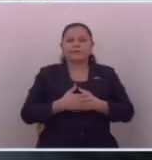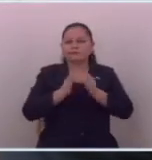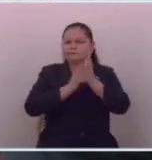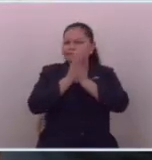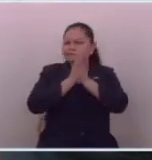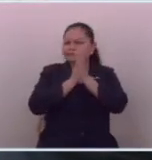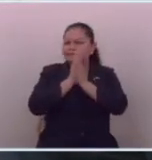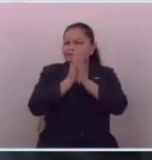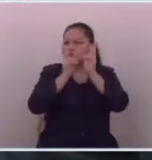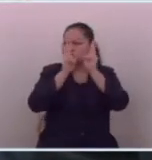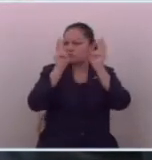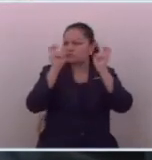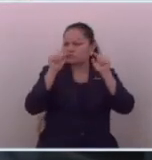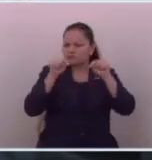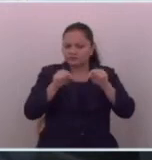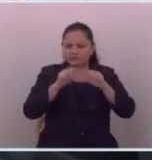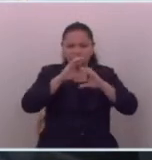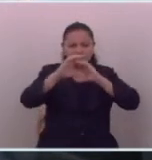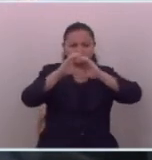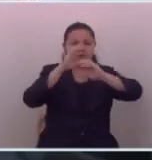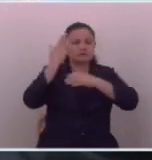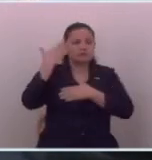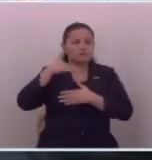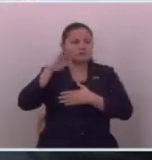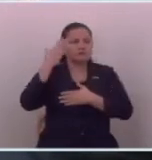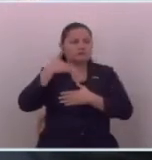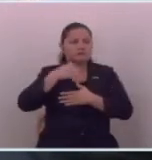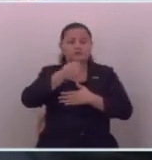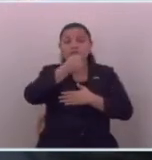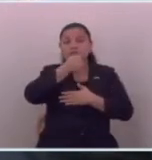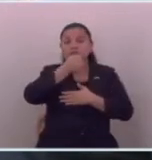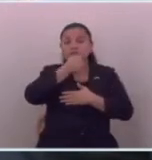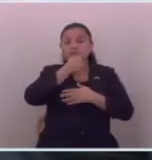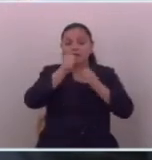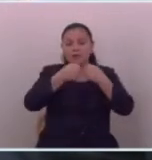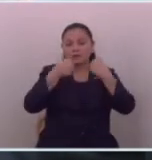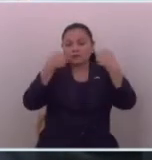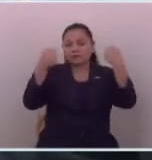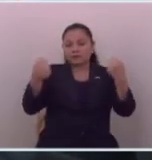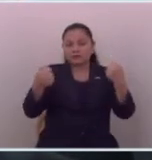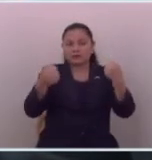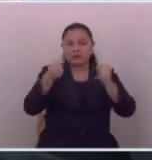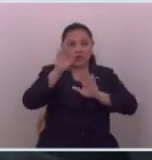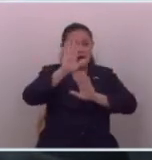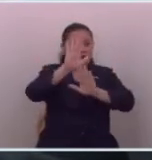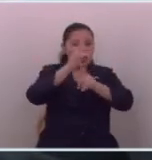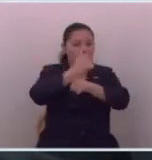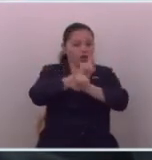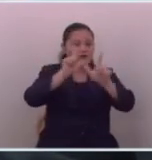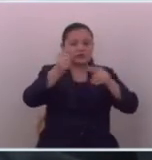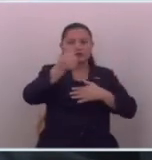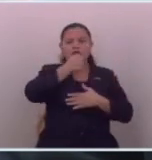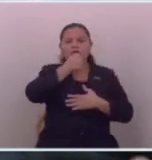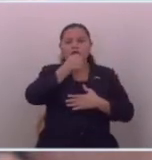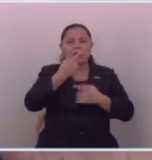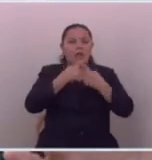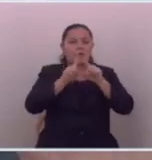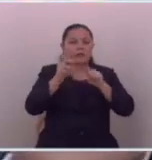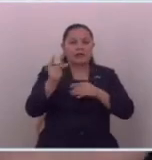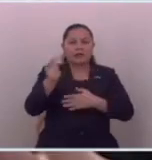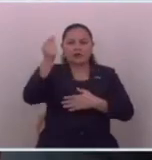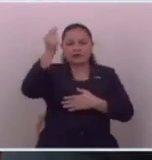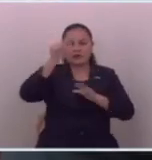atención que estos medios tradicionales de prensa dicen que se respete la libertad de prensa, pero de